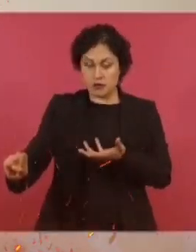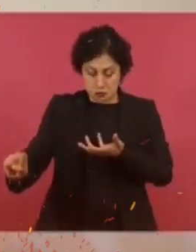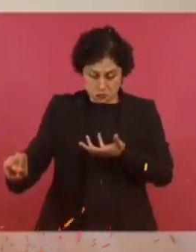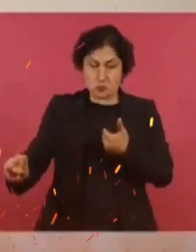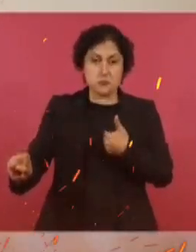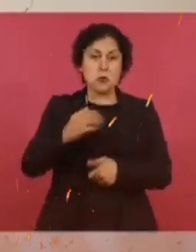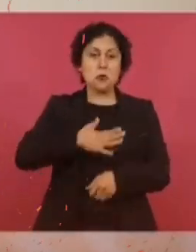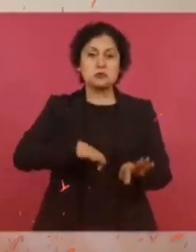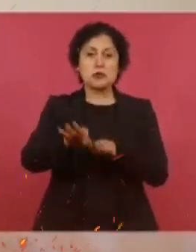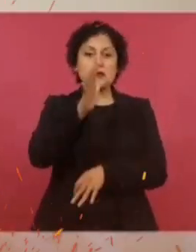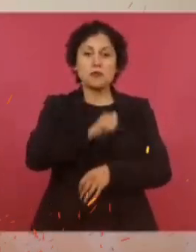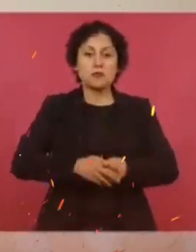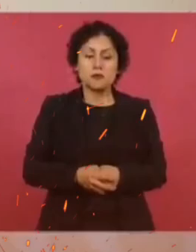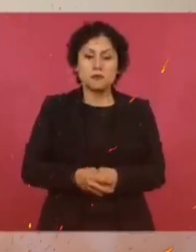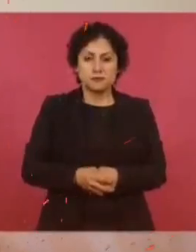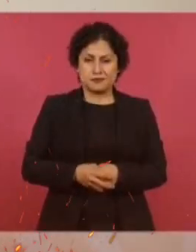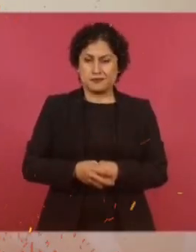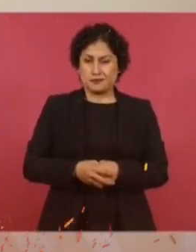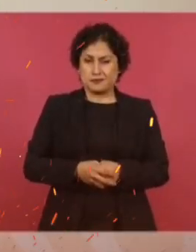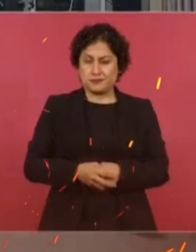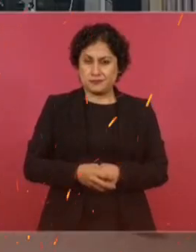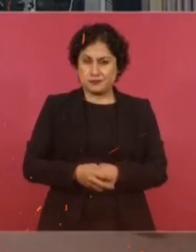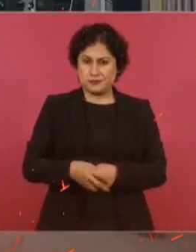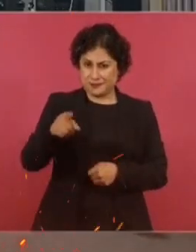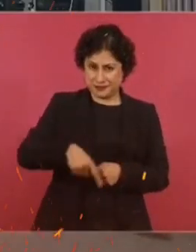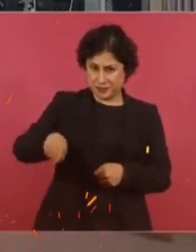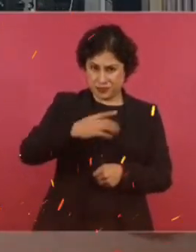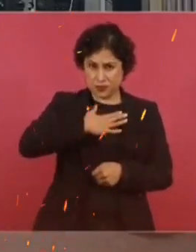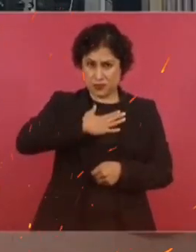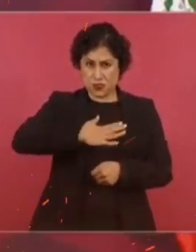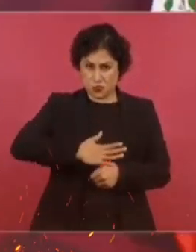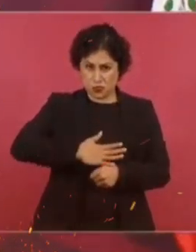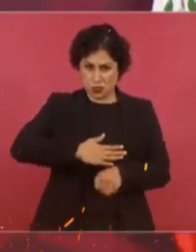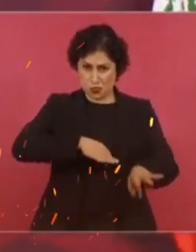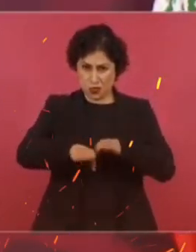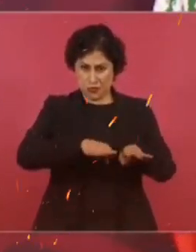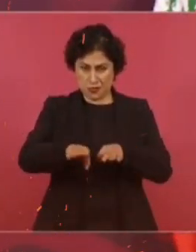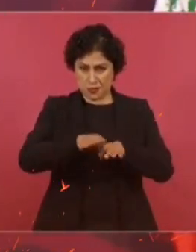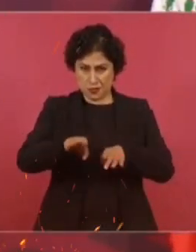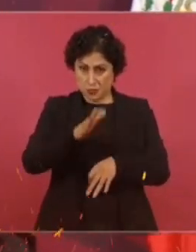No vamos a poder impartir justicia. Y yo les pregunto,